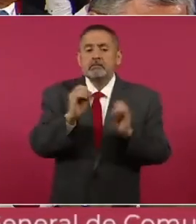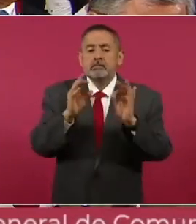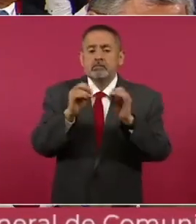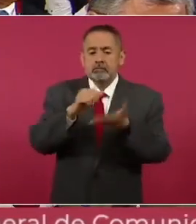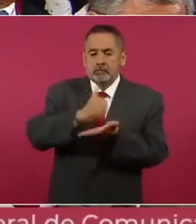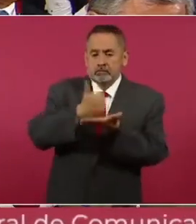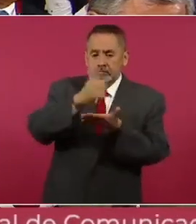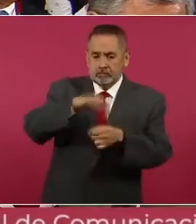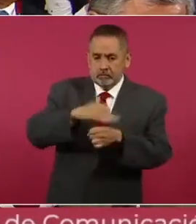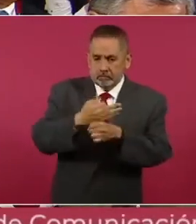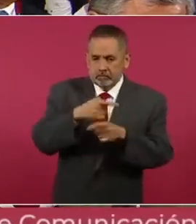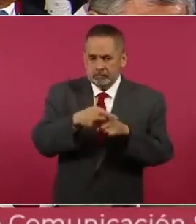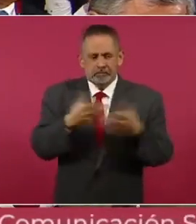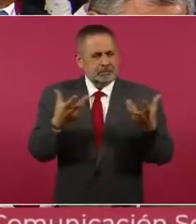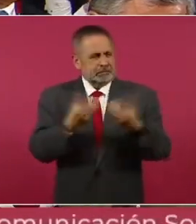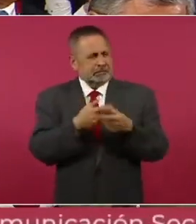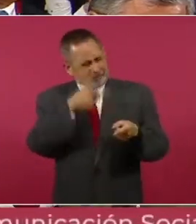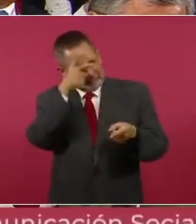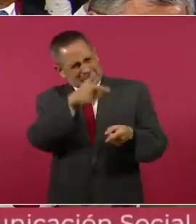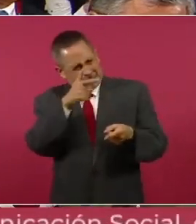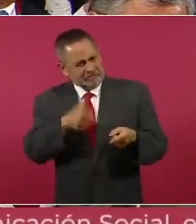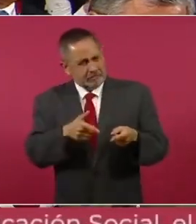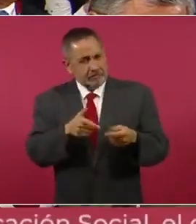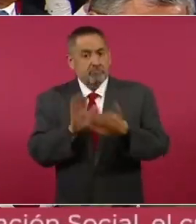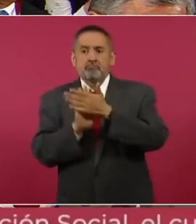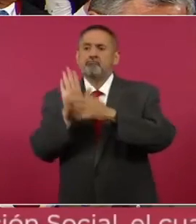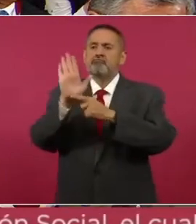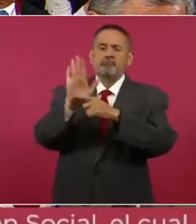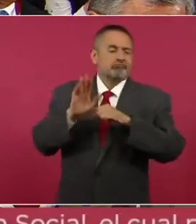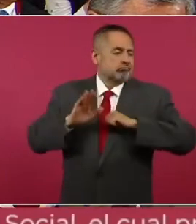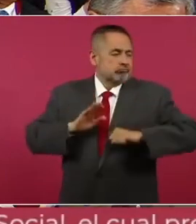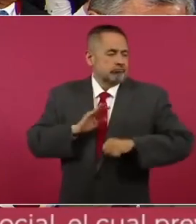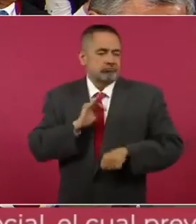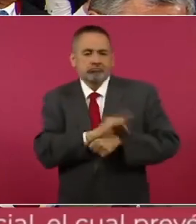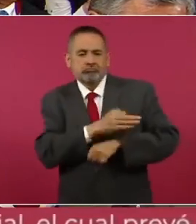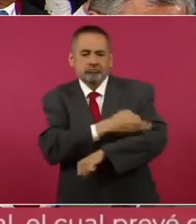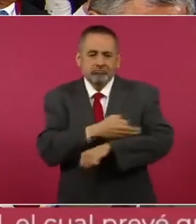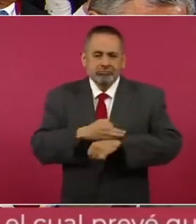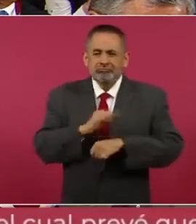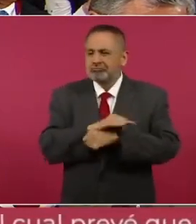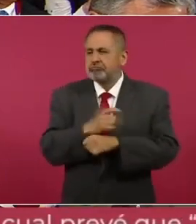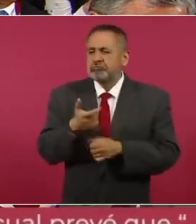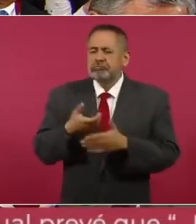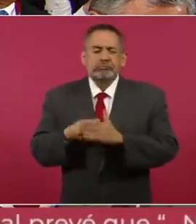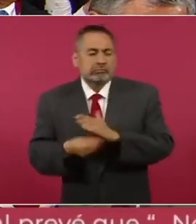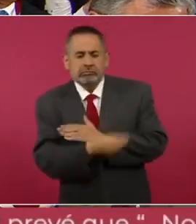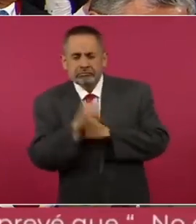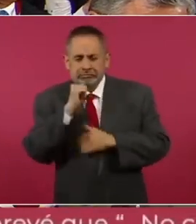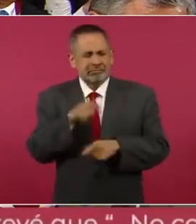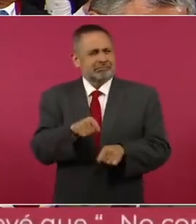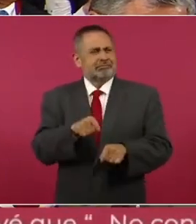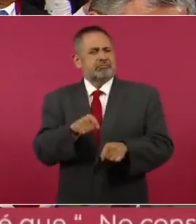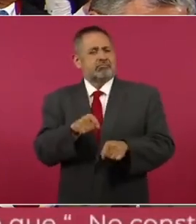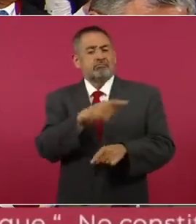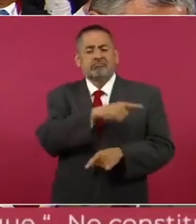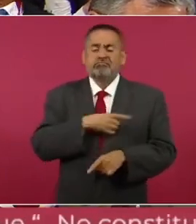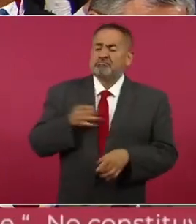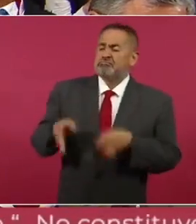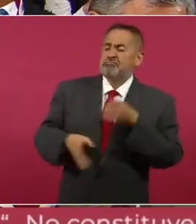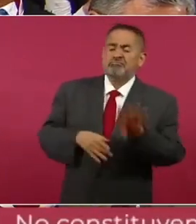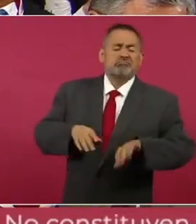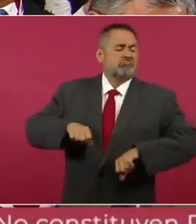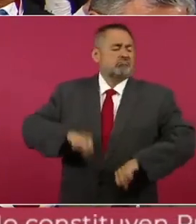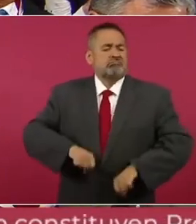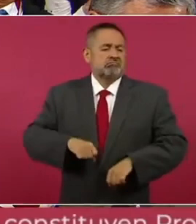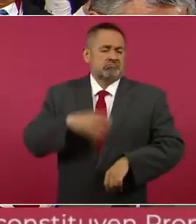incluso en las mismas sesiones de Cabildo se han exhibido documentos, el nepotismo, falta de información en el manejo de recursos, además de su actitud déspota y visceral